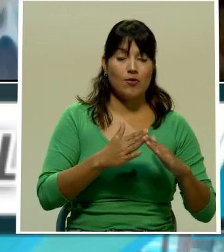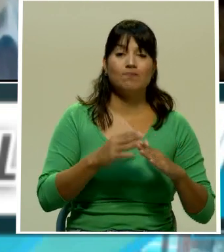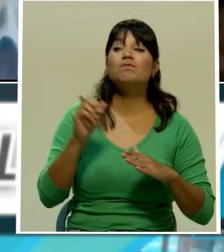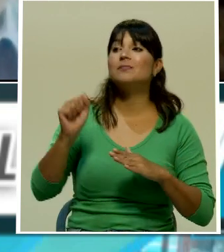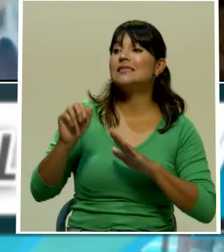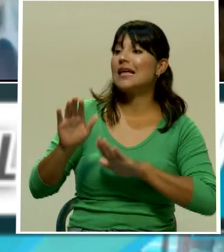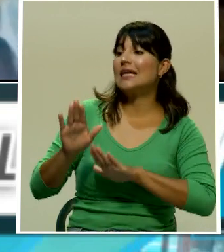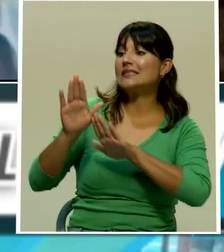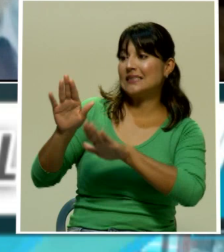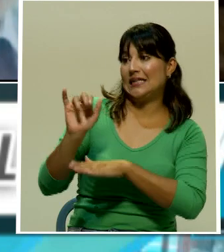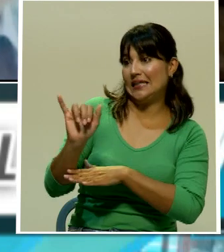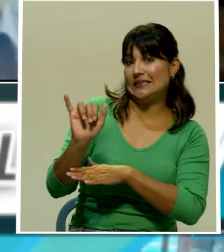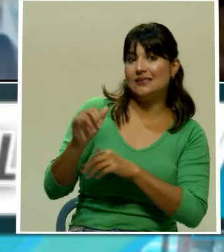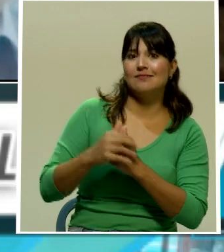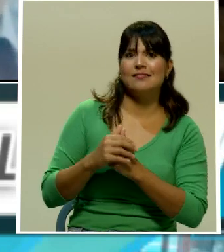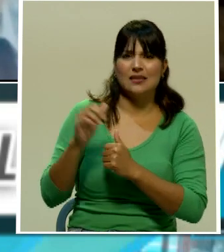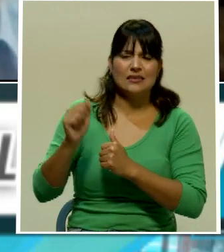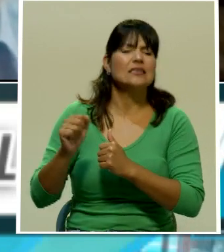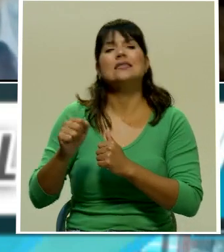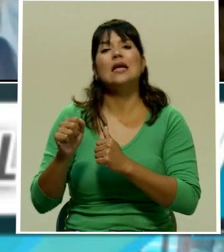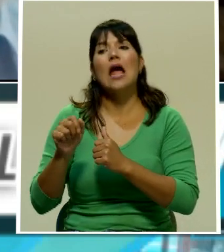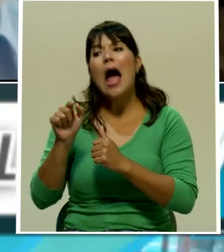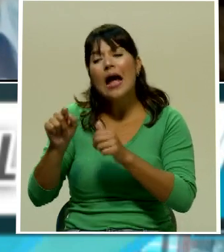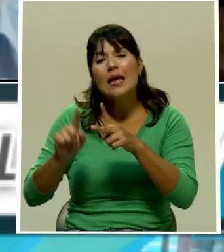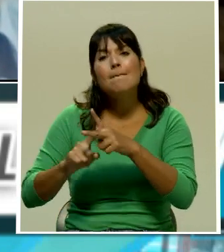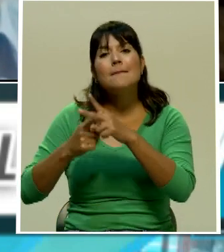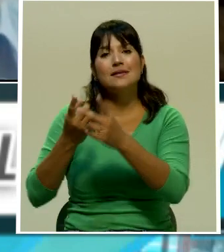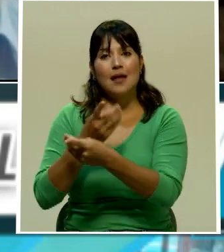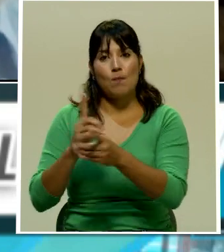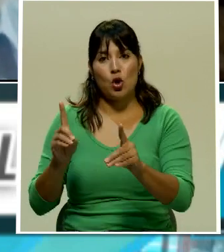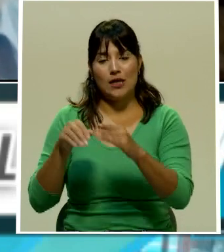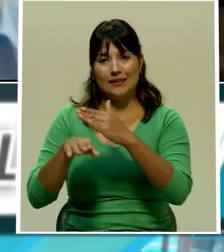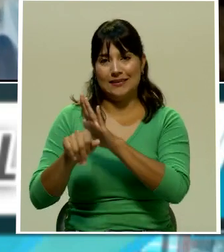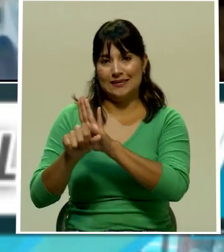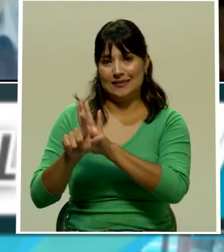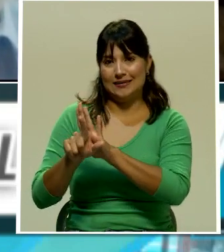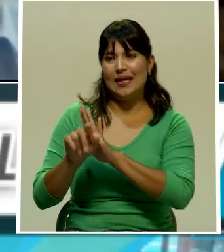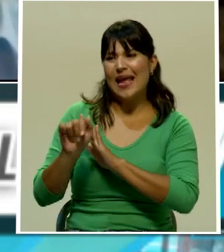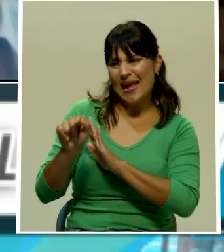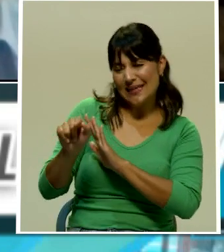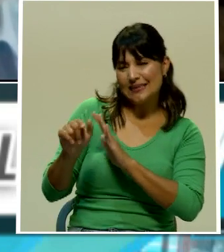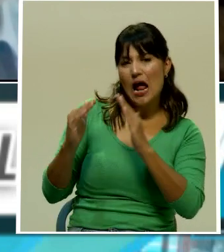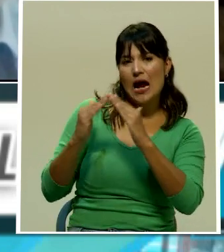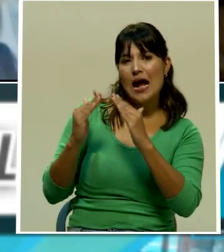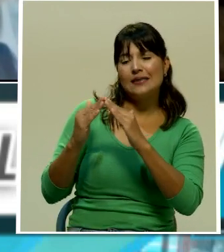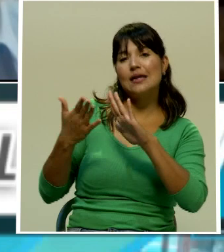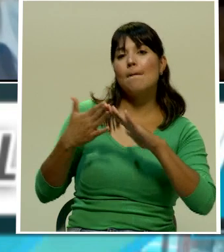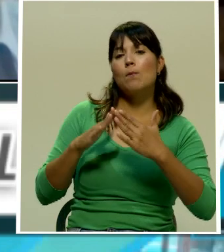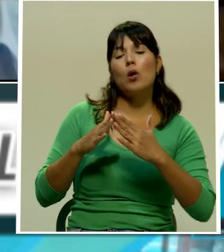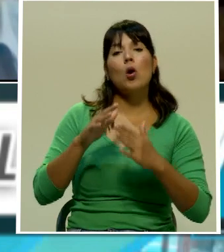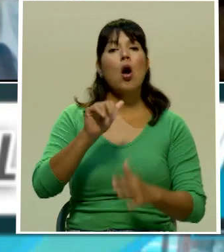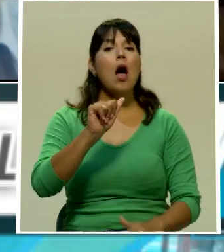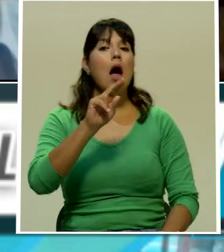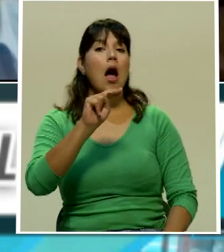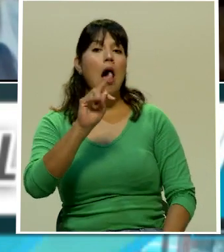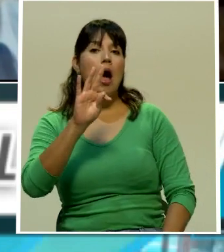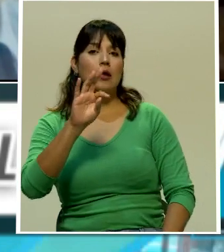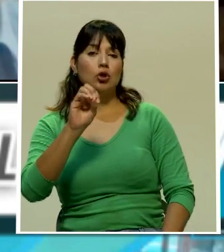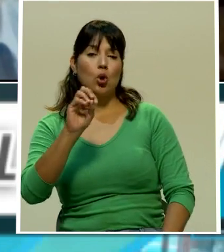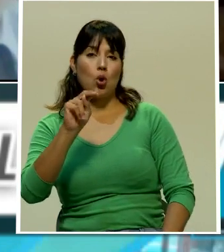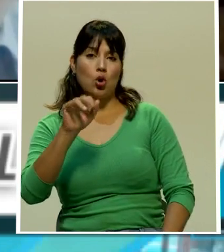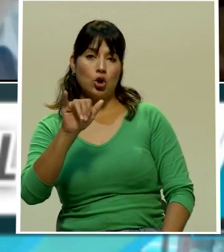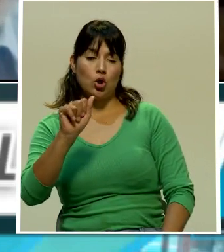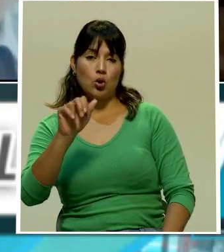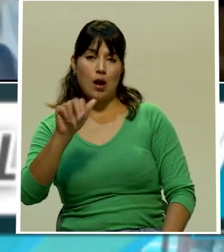excelente así es es la cuna de la democracia y esa es la casa del pueblo don Antonio Ayales muchísimas gracias